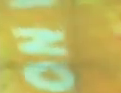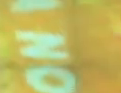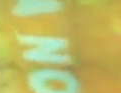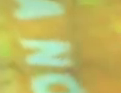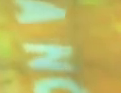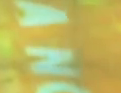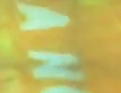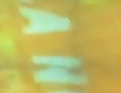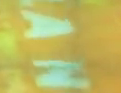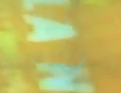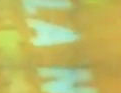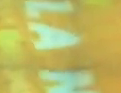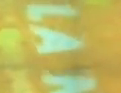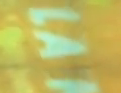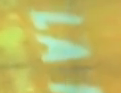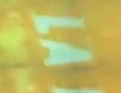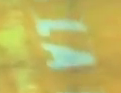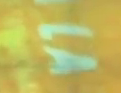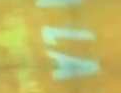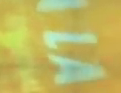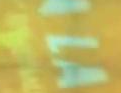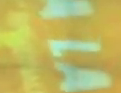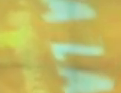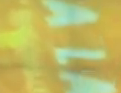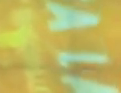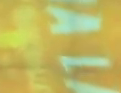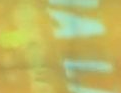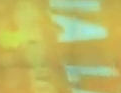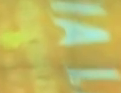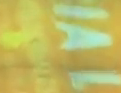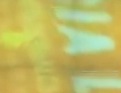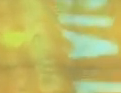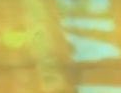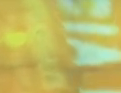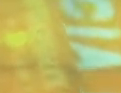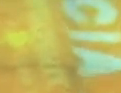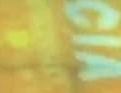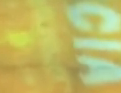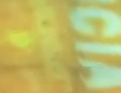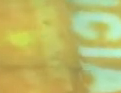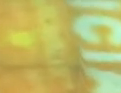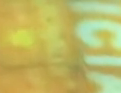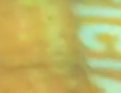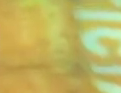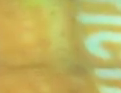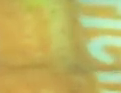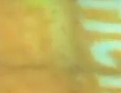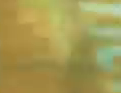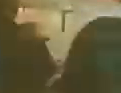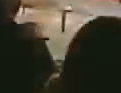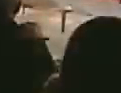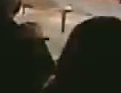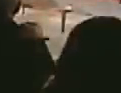8.40 minutos de la noche, nos conectamos con la actividad que dirige el presidente de la república, Nicolás Maduro Moros.